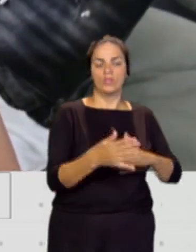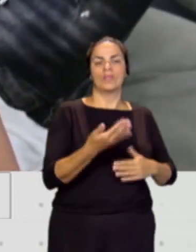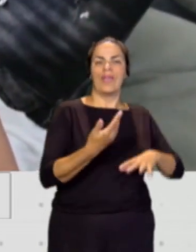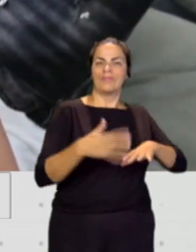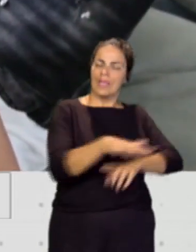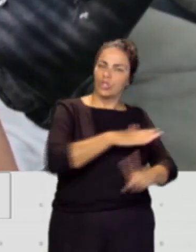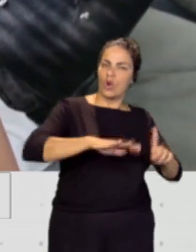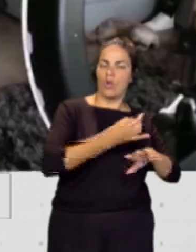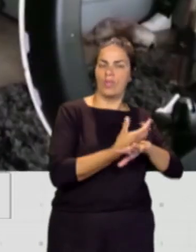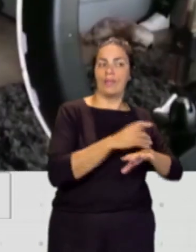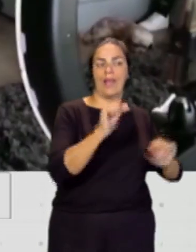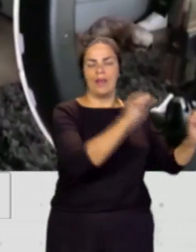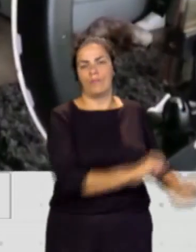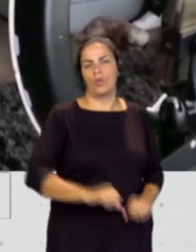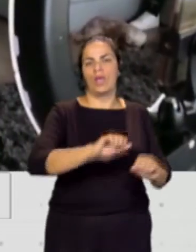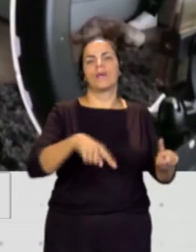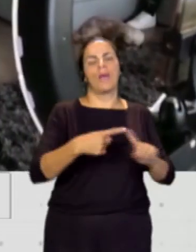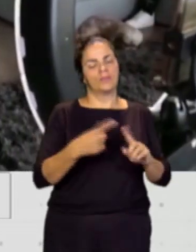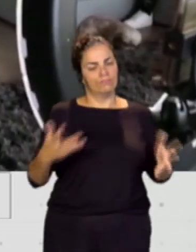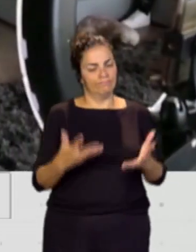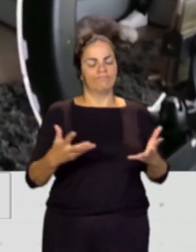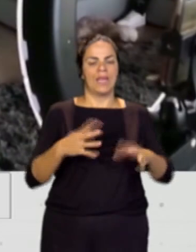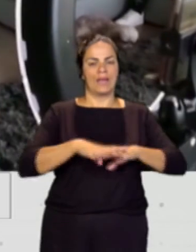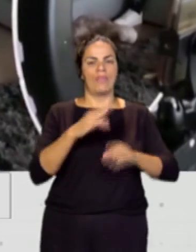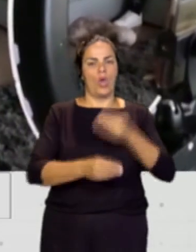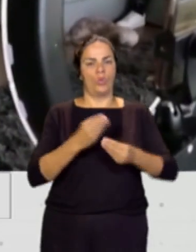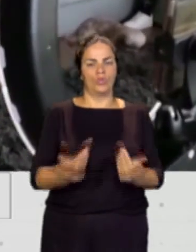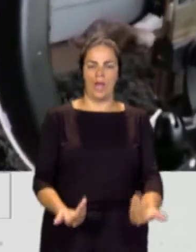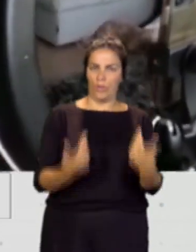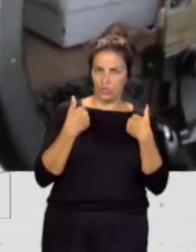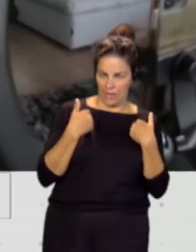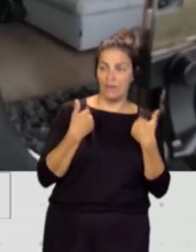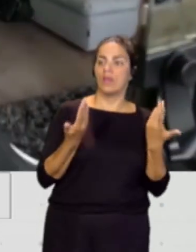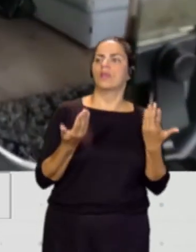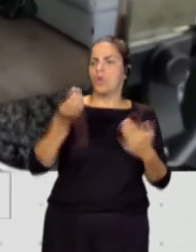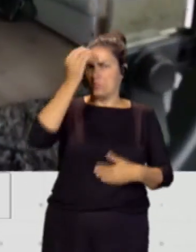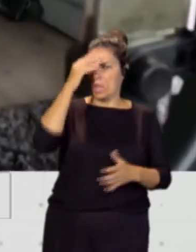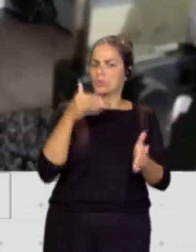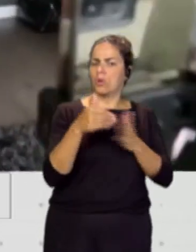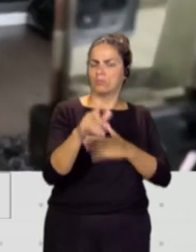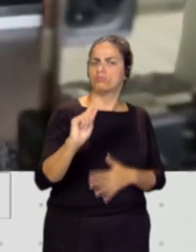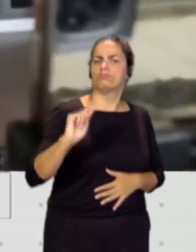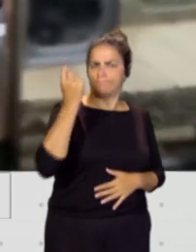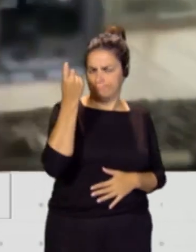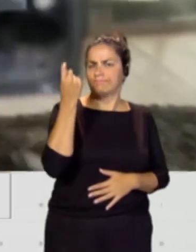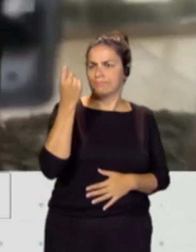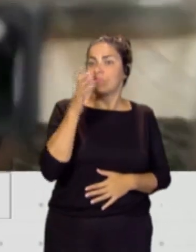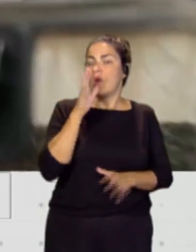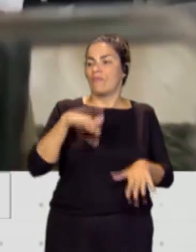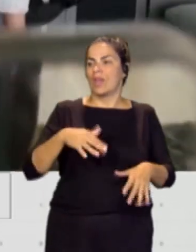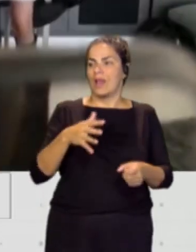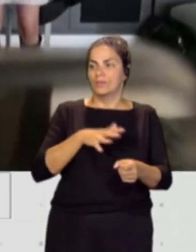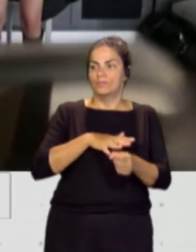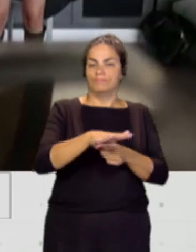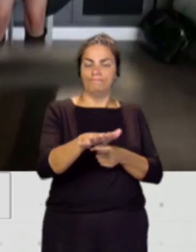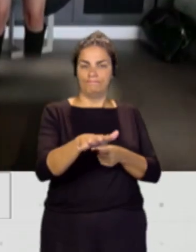propiciar un uso responsable de estas redes. El recorrido evidentemente es muy positivo, creo, porque al final impacta no solamente